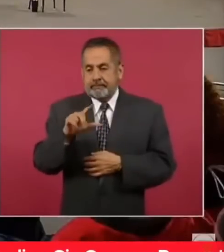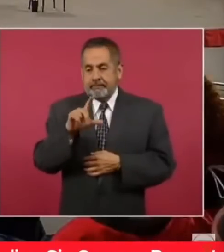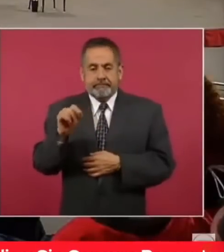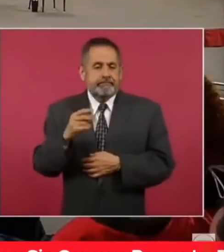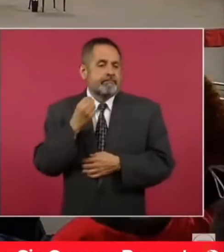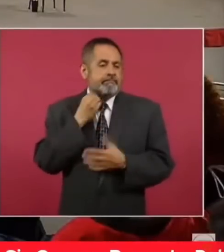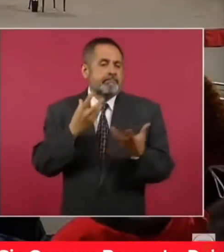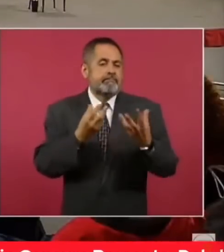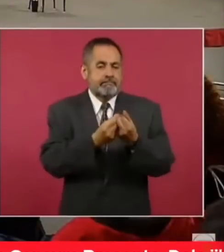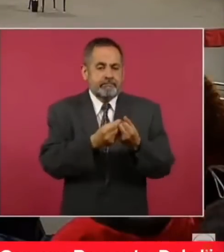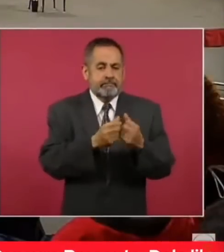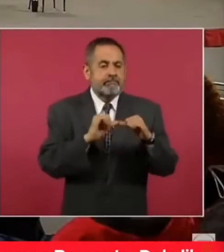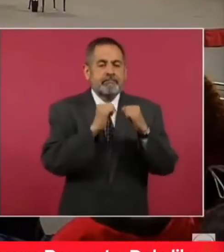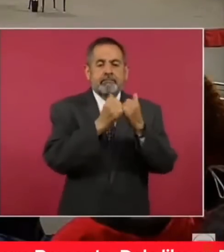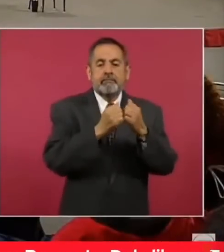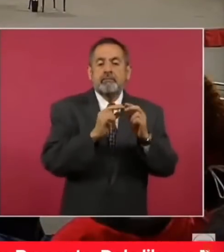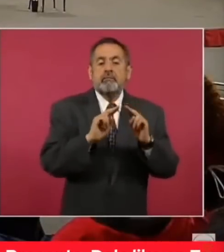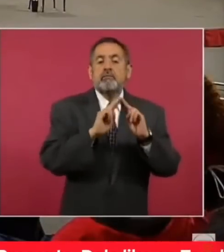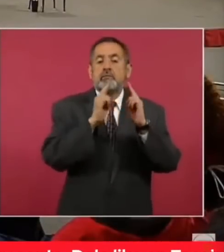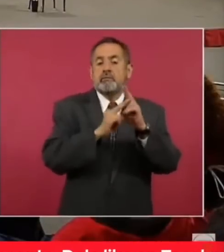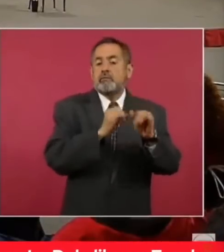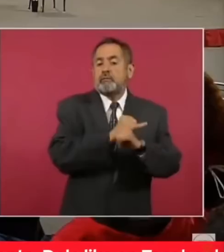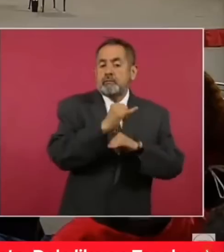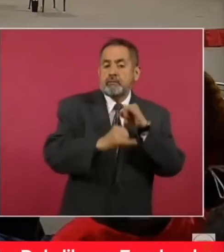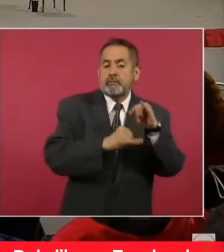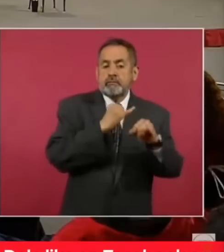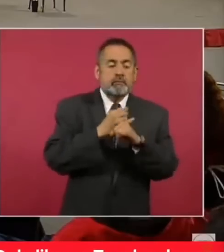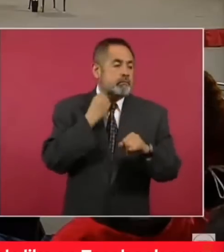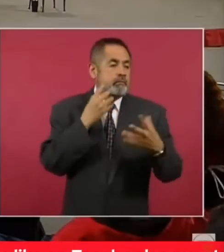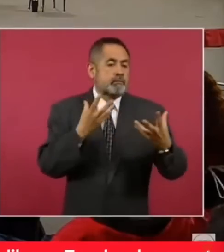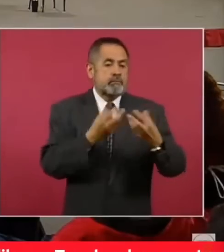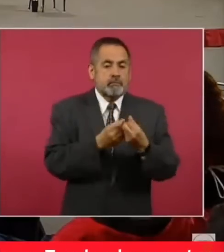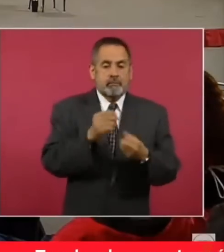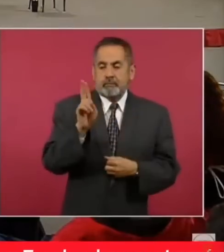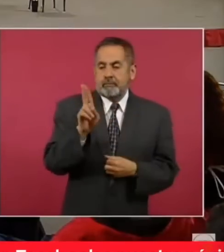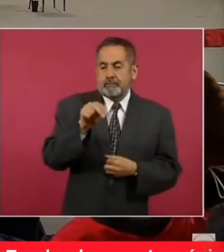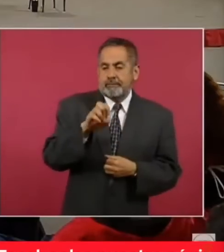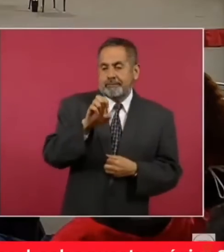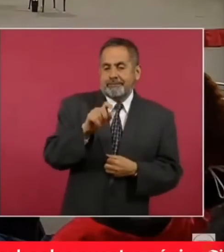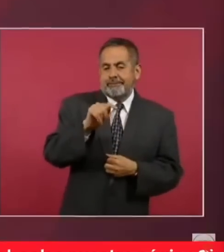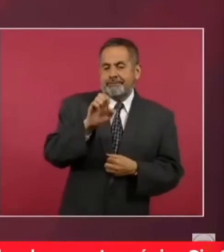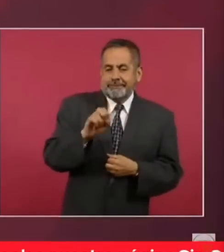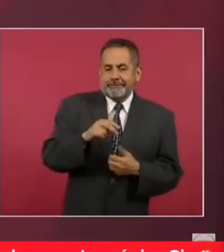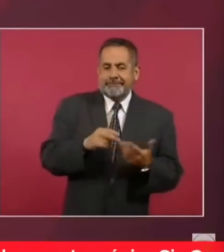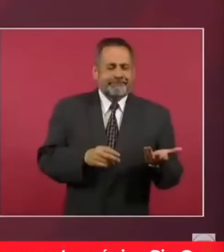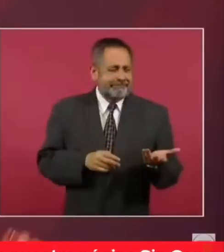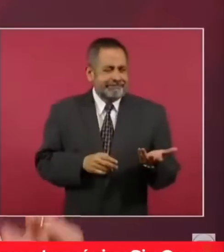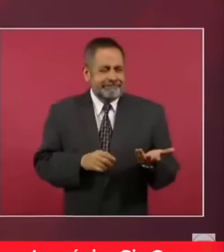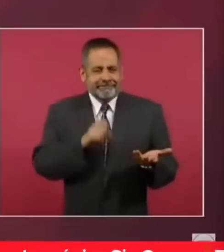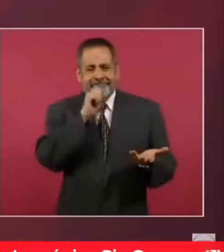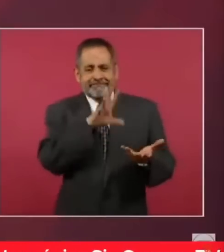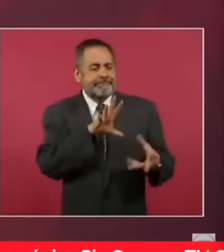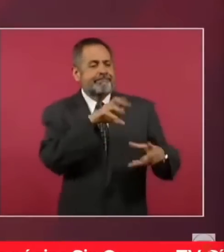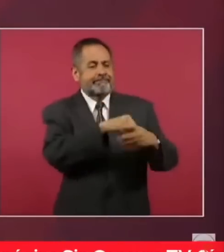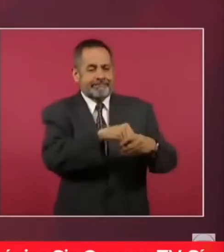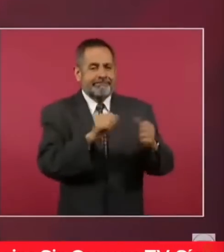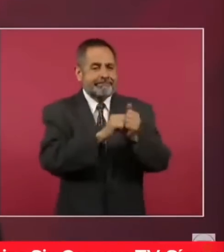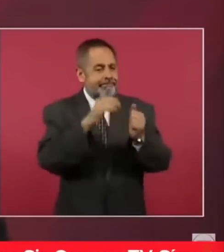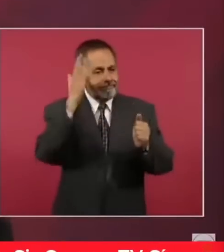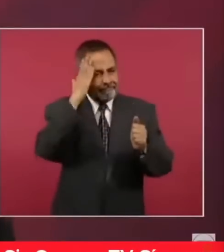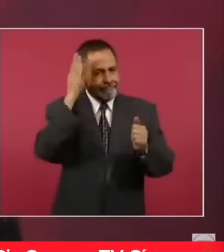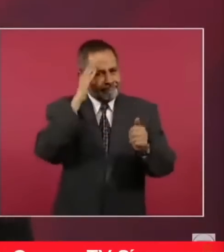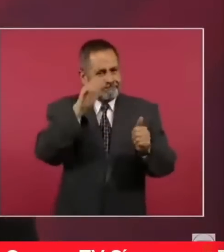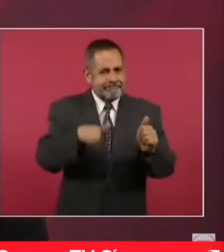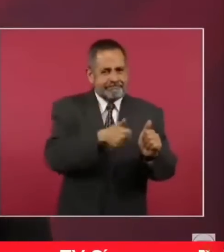de la Asociación a la Unión Internacional de Abogados y a la organización Únete. Estos también ligados al líder moral de la